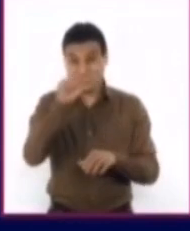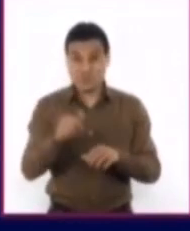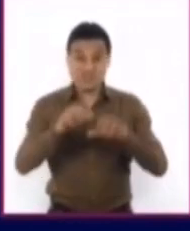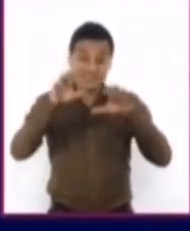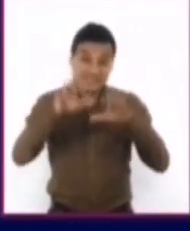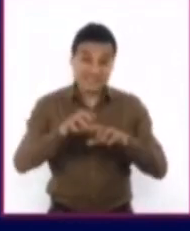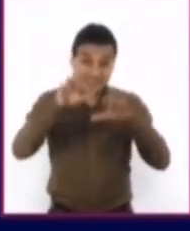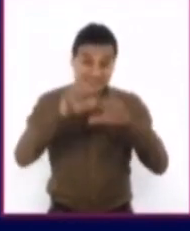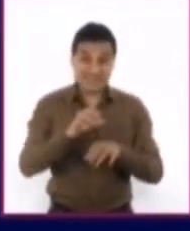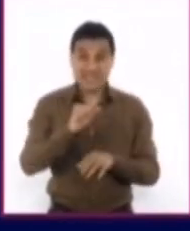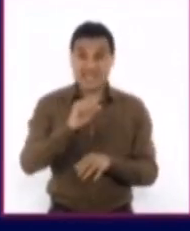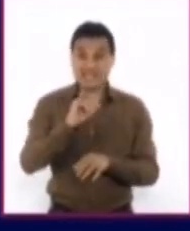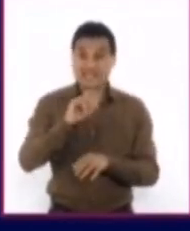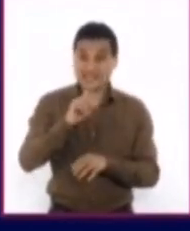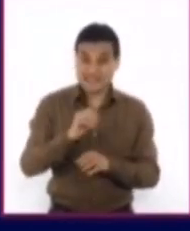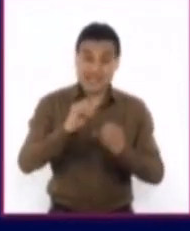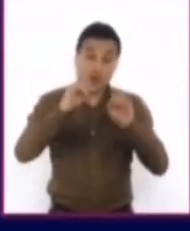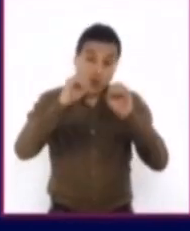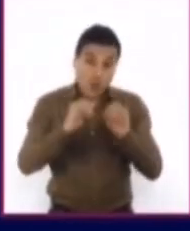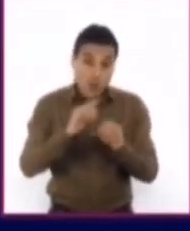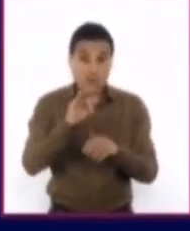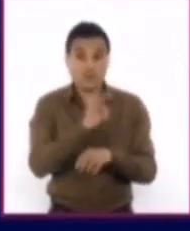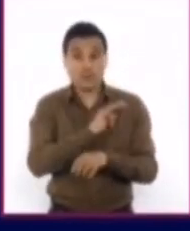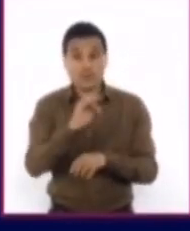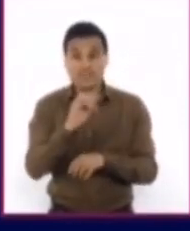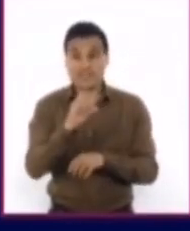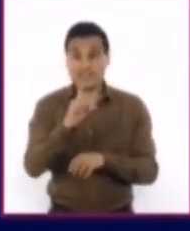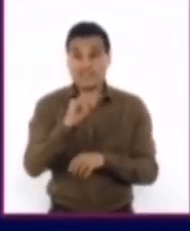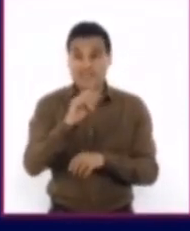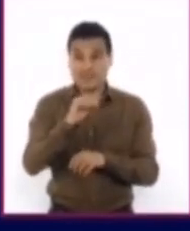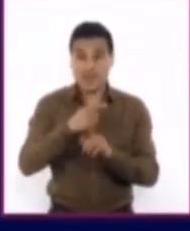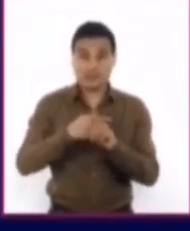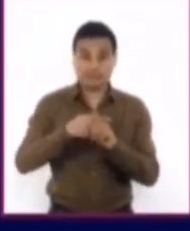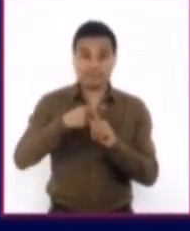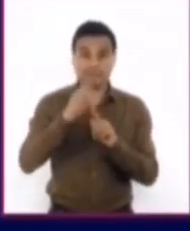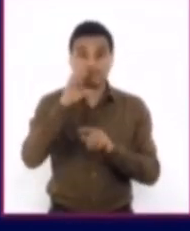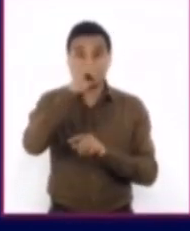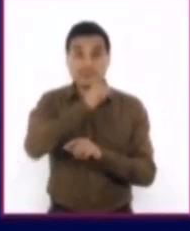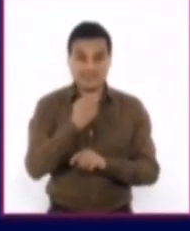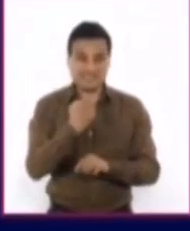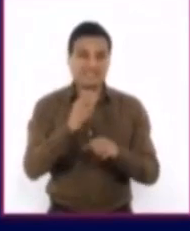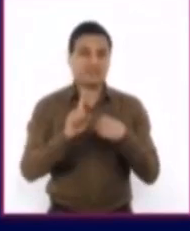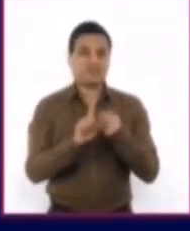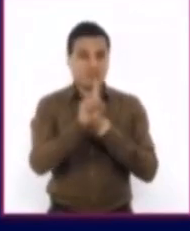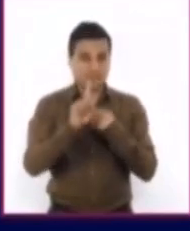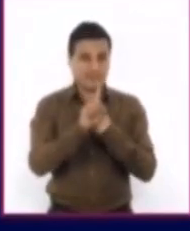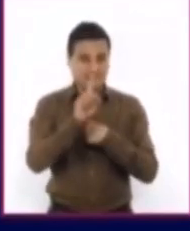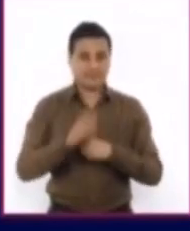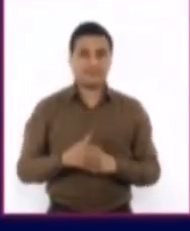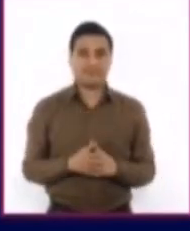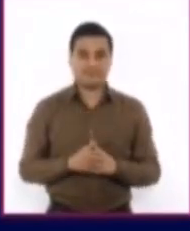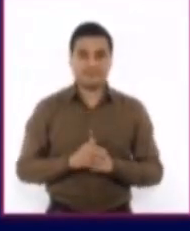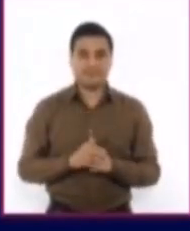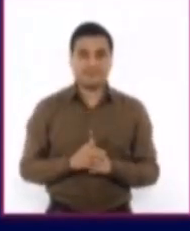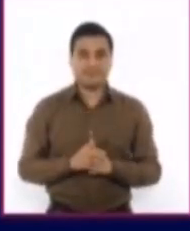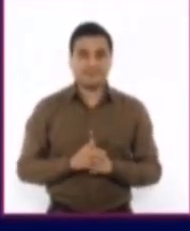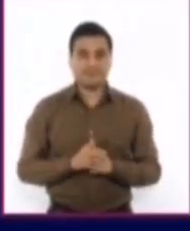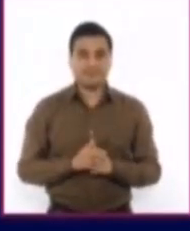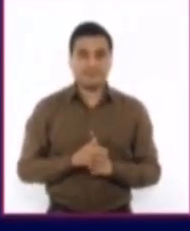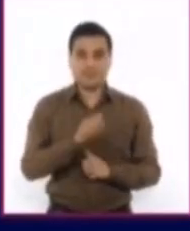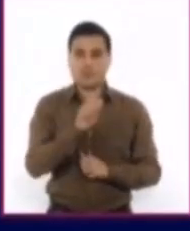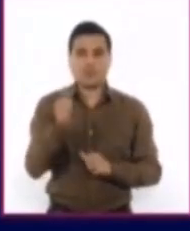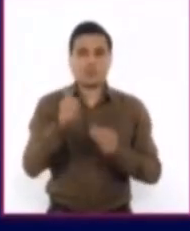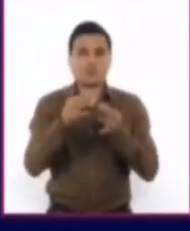ácidas ocasionadas por la energía producida por carbón, plantea una disyuntiva. Otro aspecto